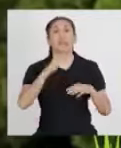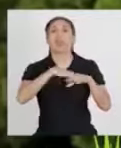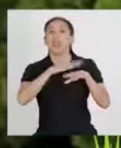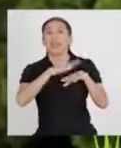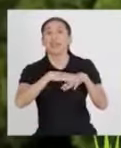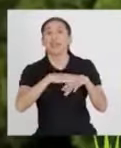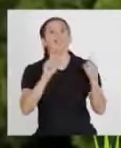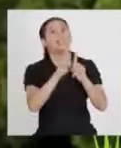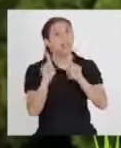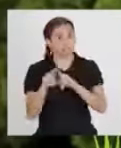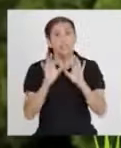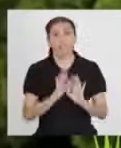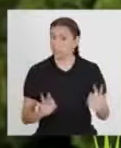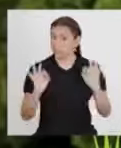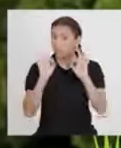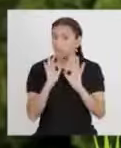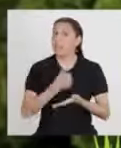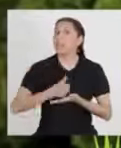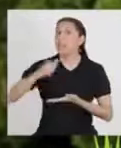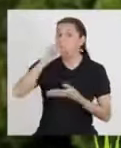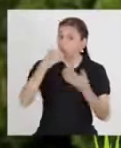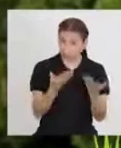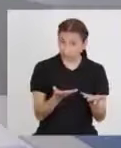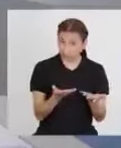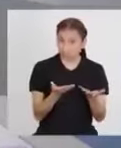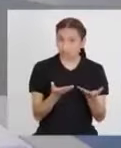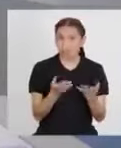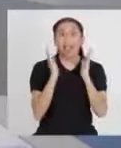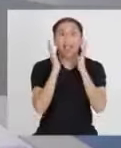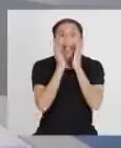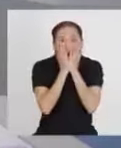¡Techi! ¡Techi! ¡Y también es importante el agua, ¿no?